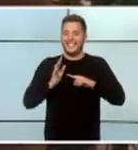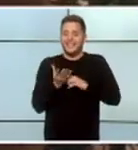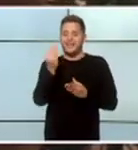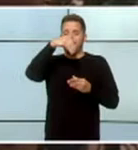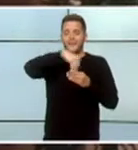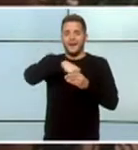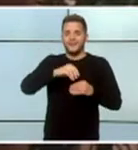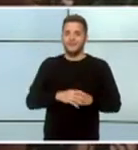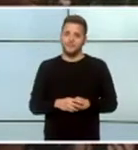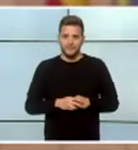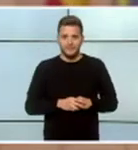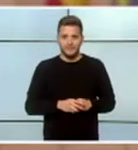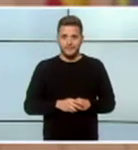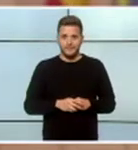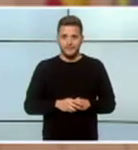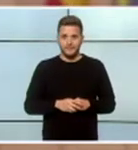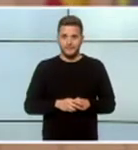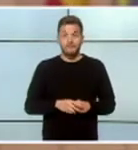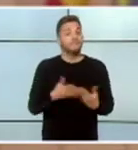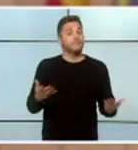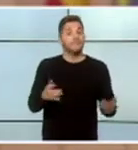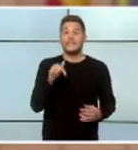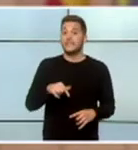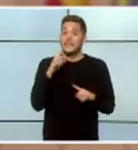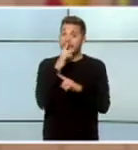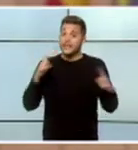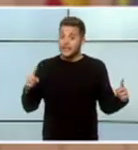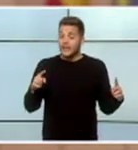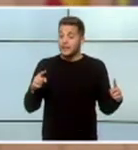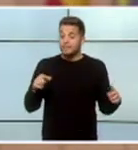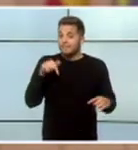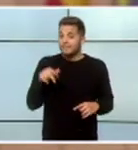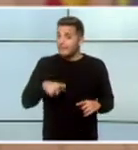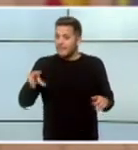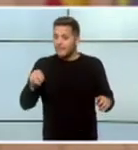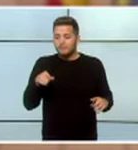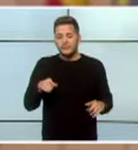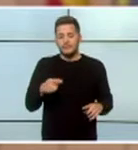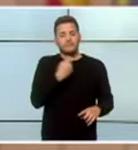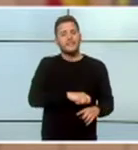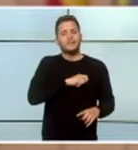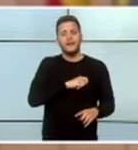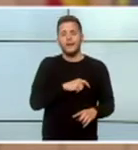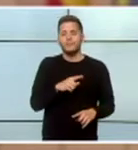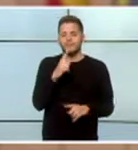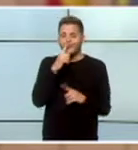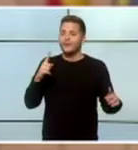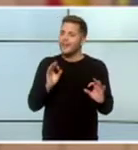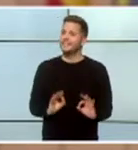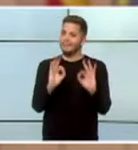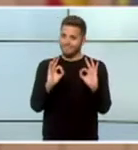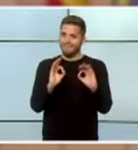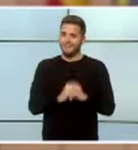importante... ...como es España... ...precisamente este año que acaba... ...ha sido un año especial para España... ...hemos celebrado